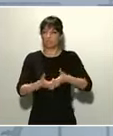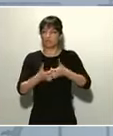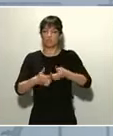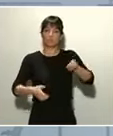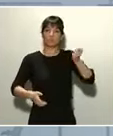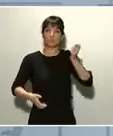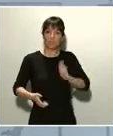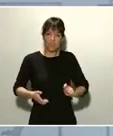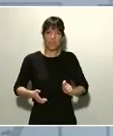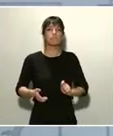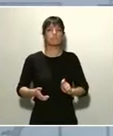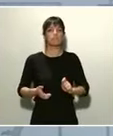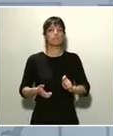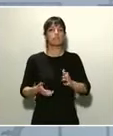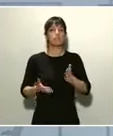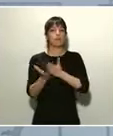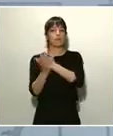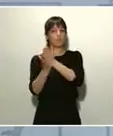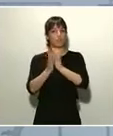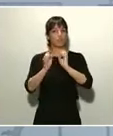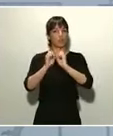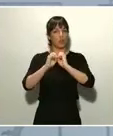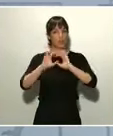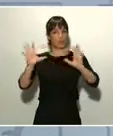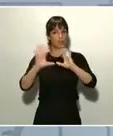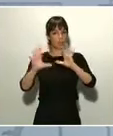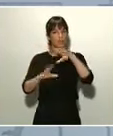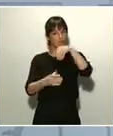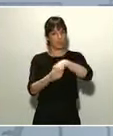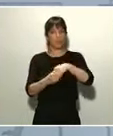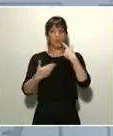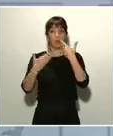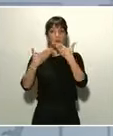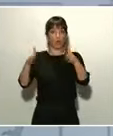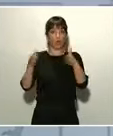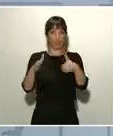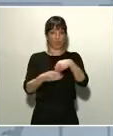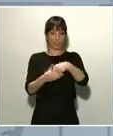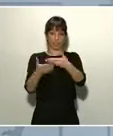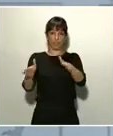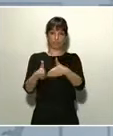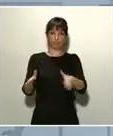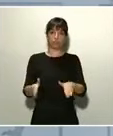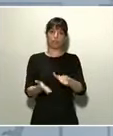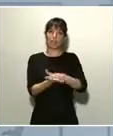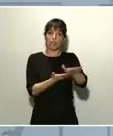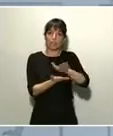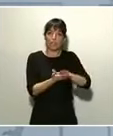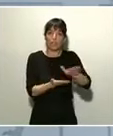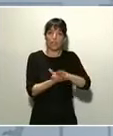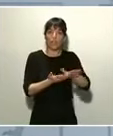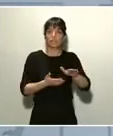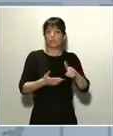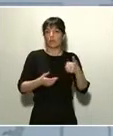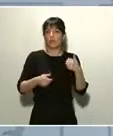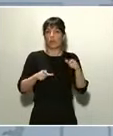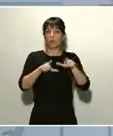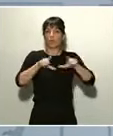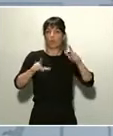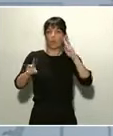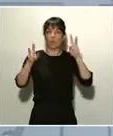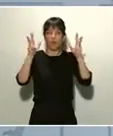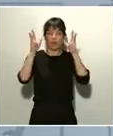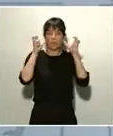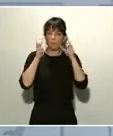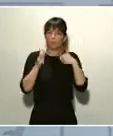tanto a los medios de comunicación que abren sus contenidos, como también a las editoriales y a las plataformas audiovisuales, a las cuales quiero reconocer su generosidad.